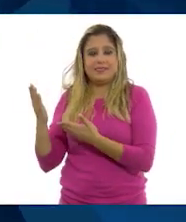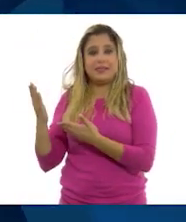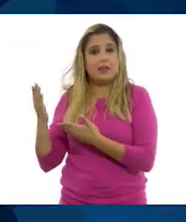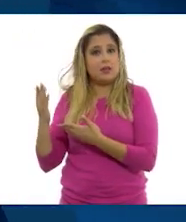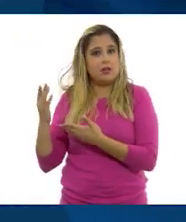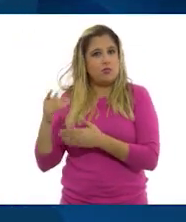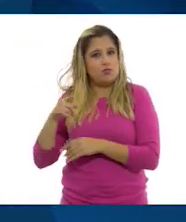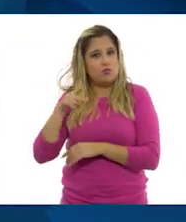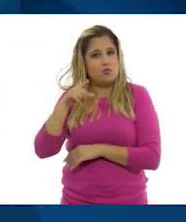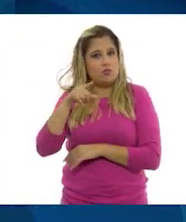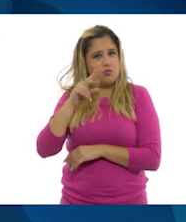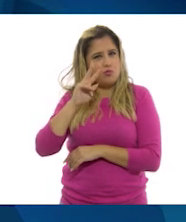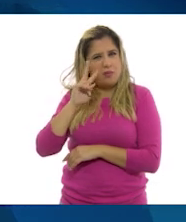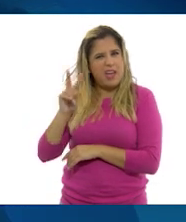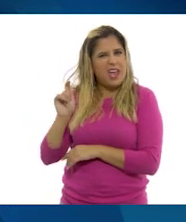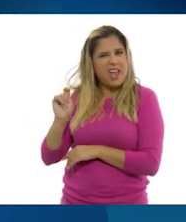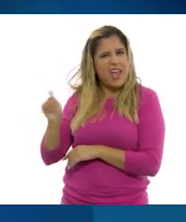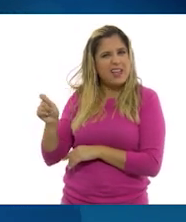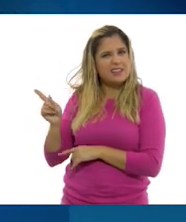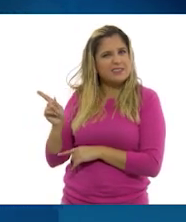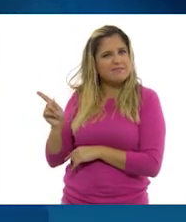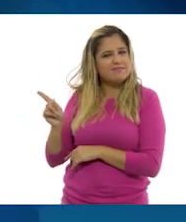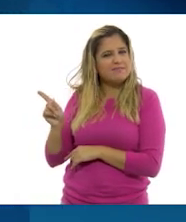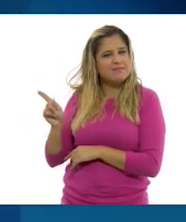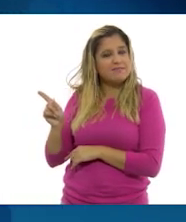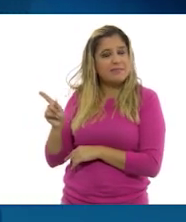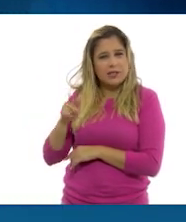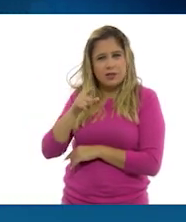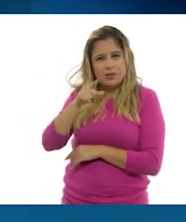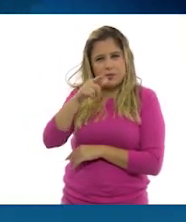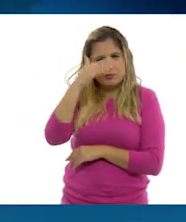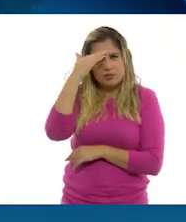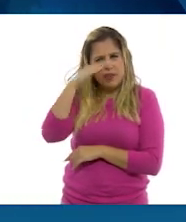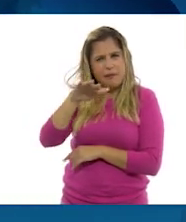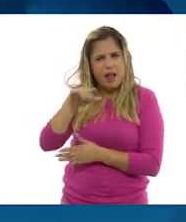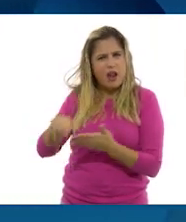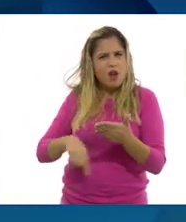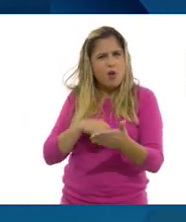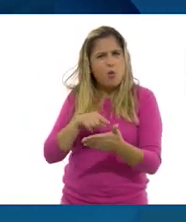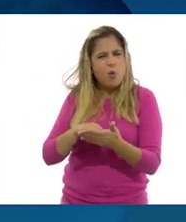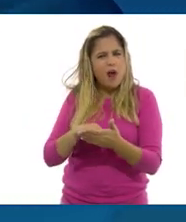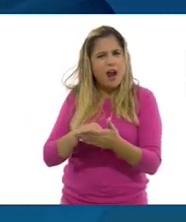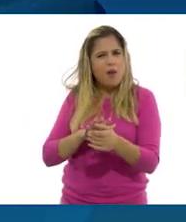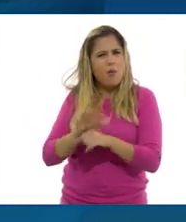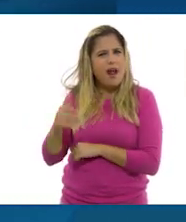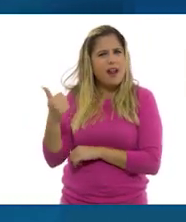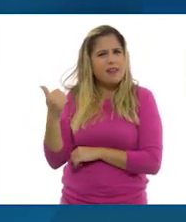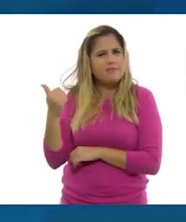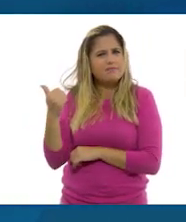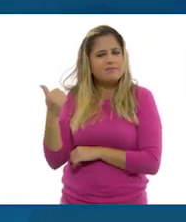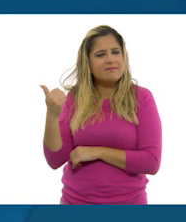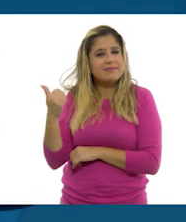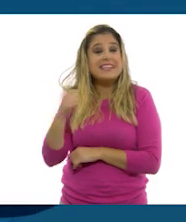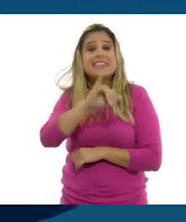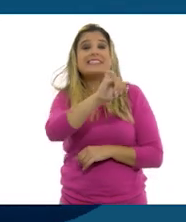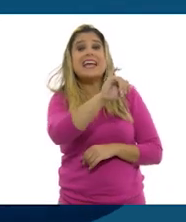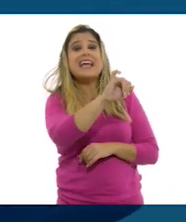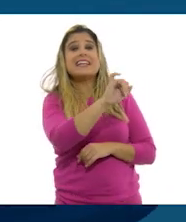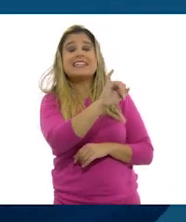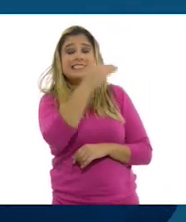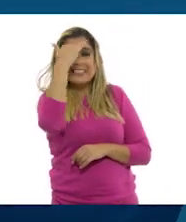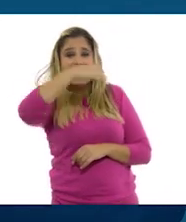¿Reconocen qué es? ¿Sabrán de qué lugar se trata? Sí, sí, sí.